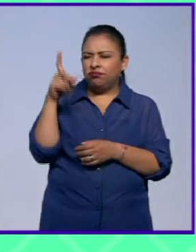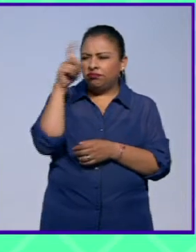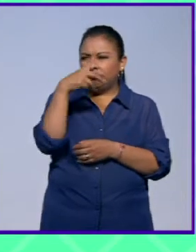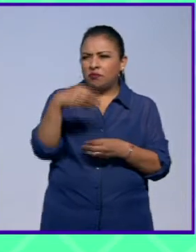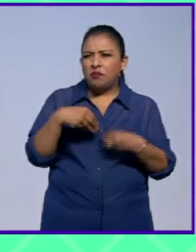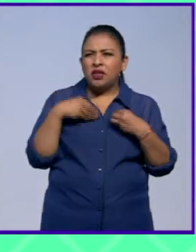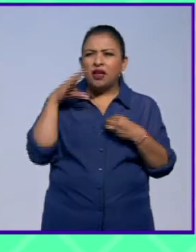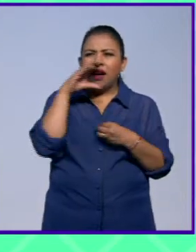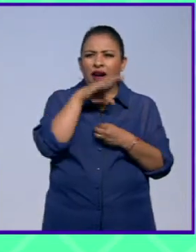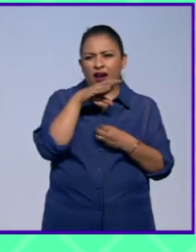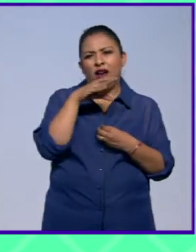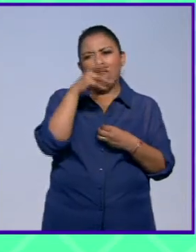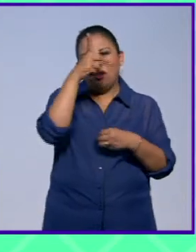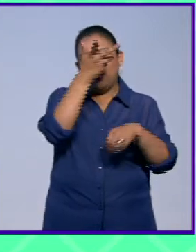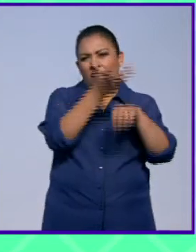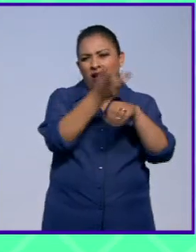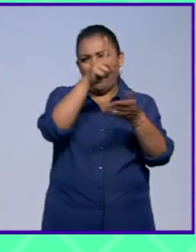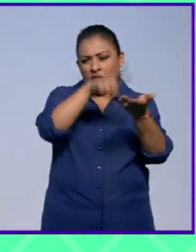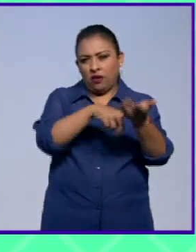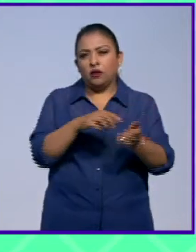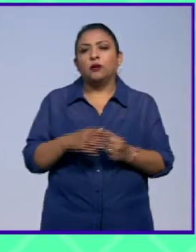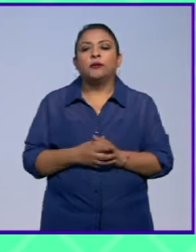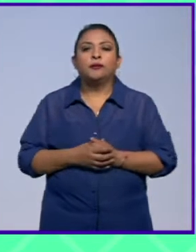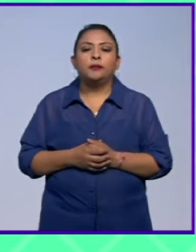la vida afroamericana en Estados Unidos